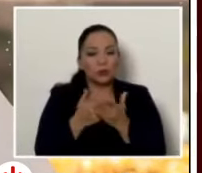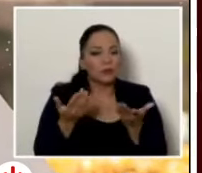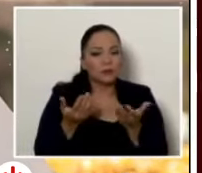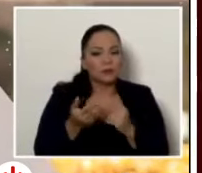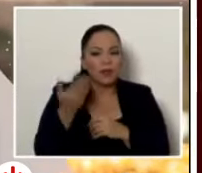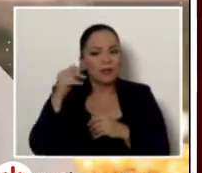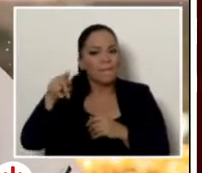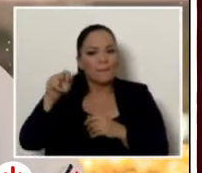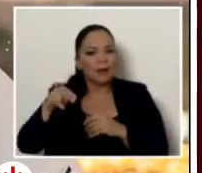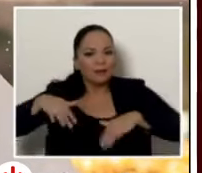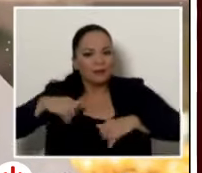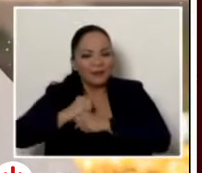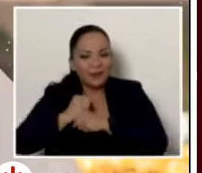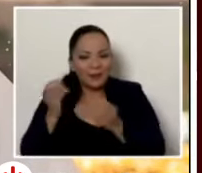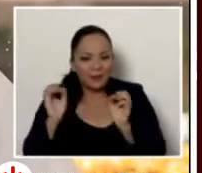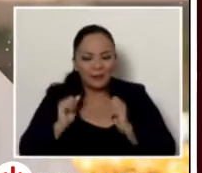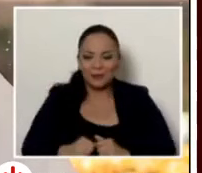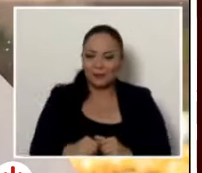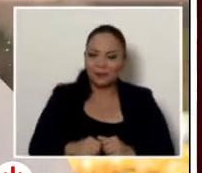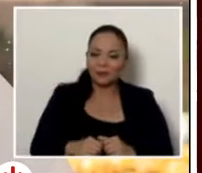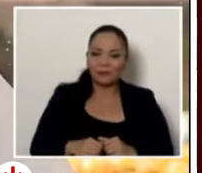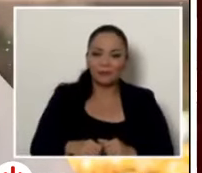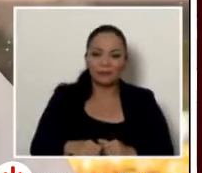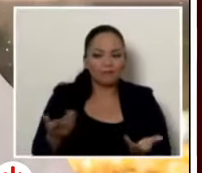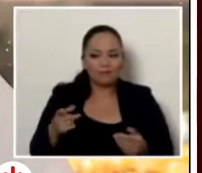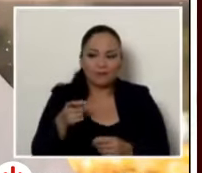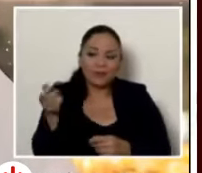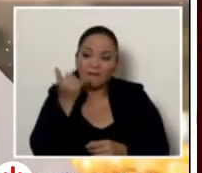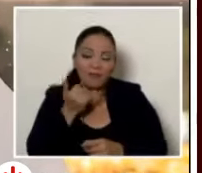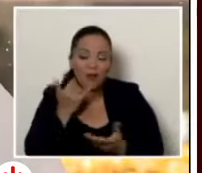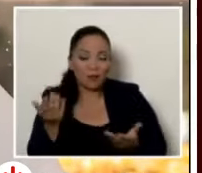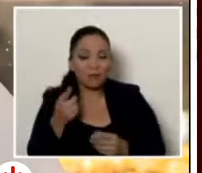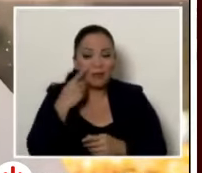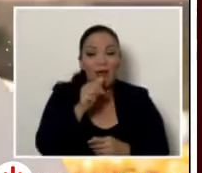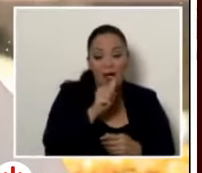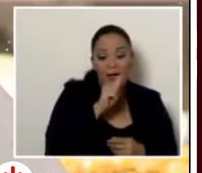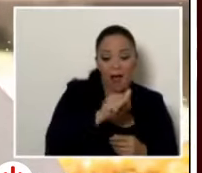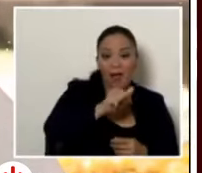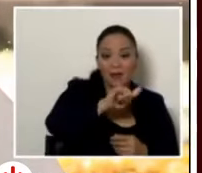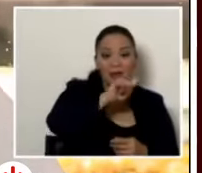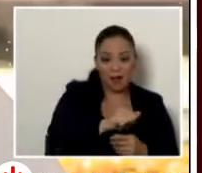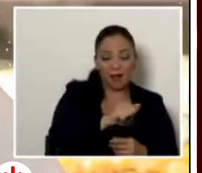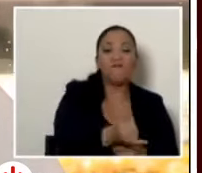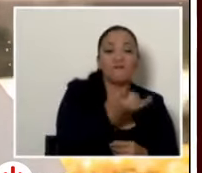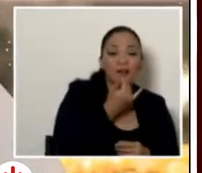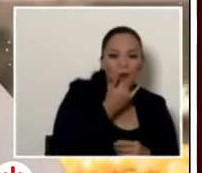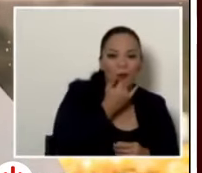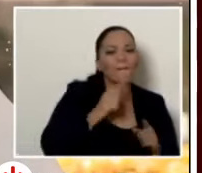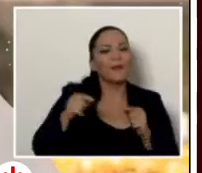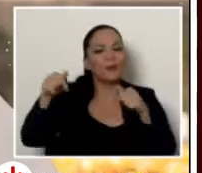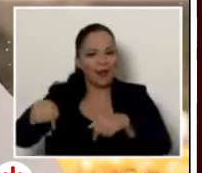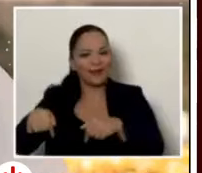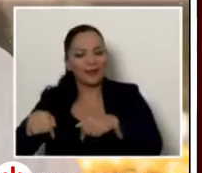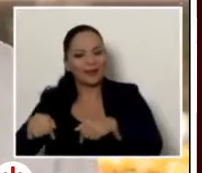lo que tenían que hacer y como le dijo como dijo el señor le fallaron al pueblo de Costa Rica a productos aquí le fallaron a una vida humana a dos vidas humanas una niña